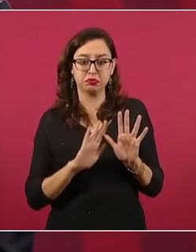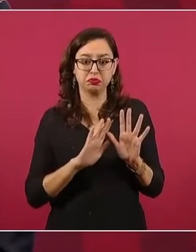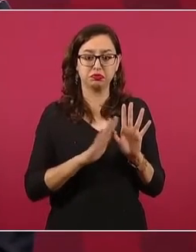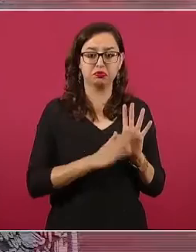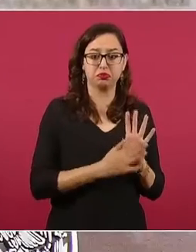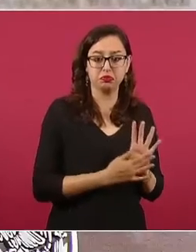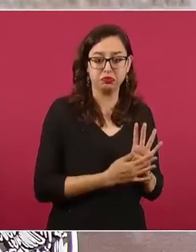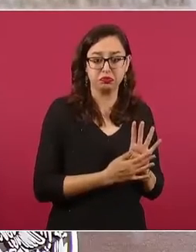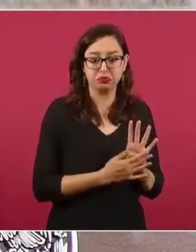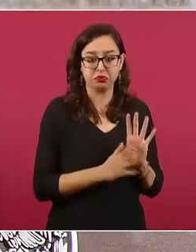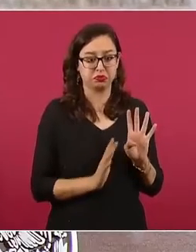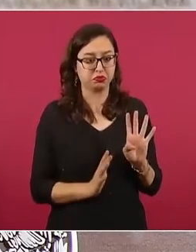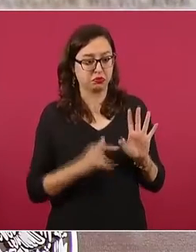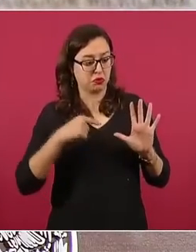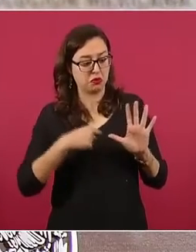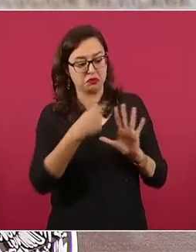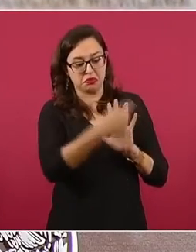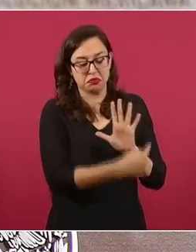lo conoces,